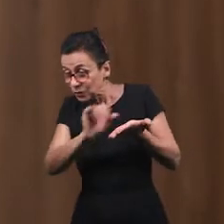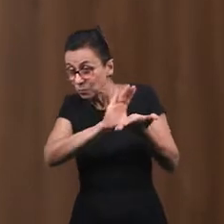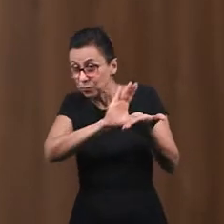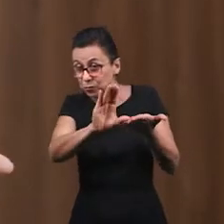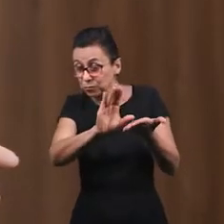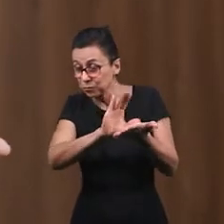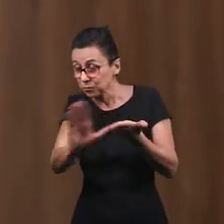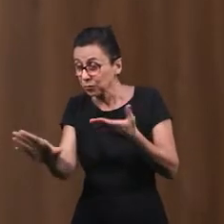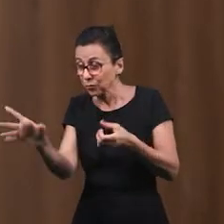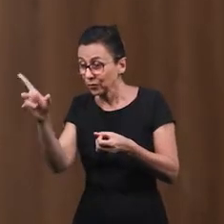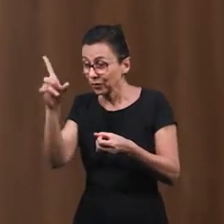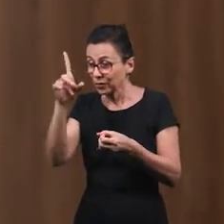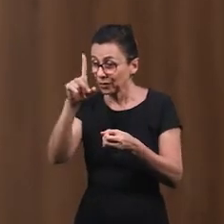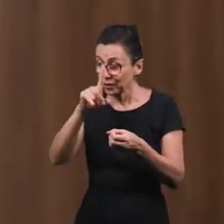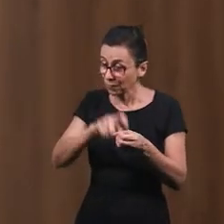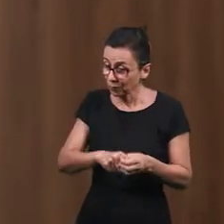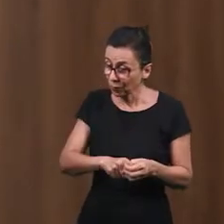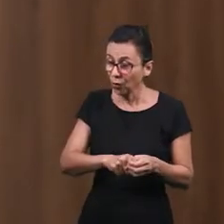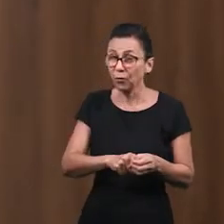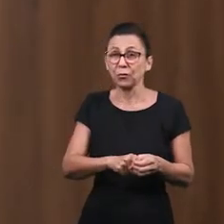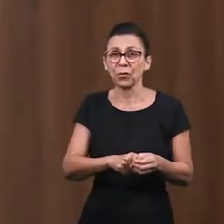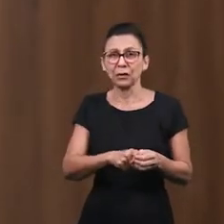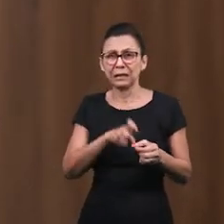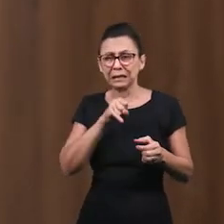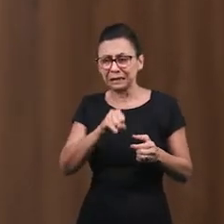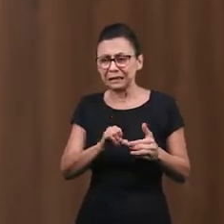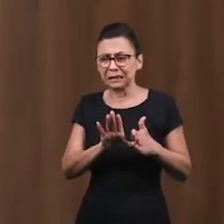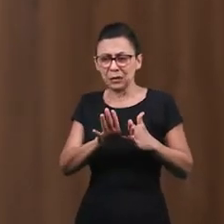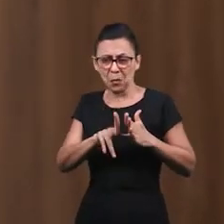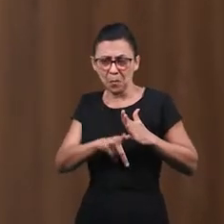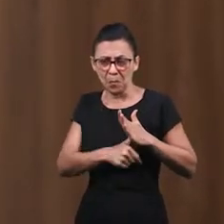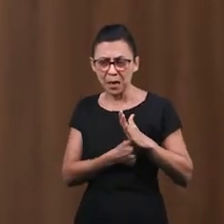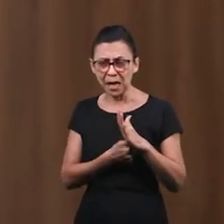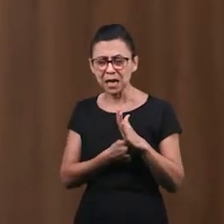De sus riquezas A los pobres Y devolvería